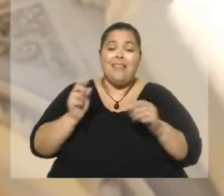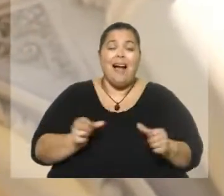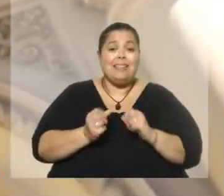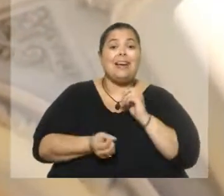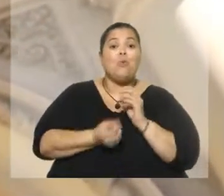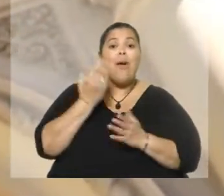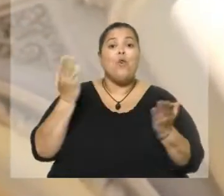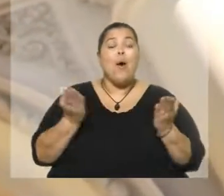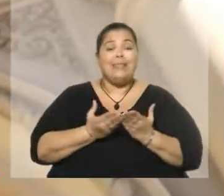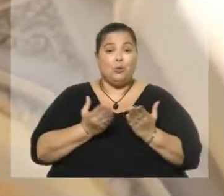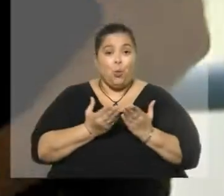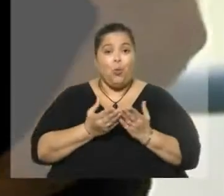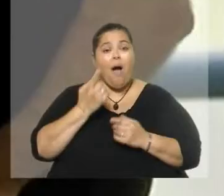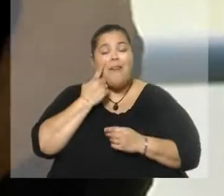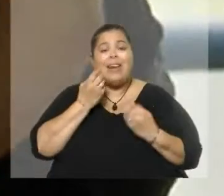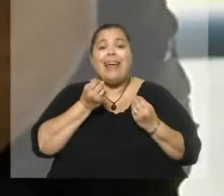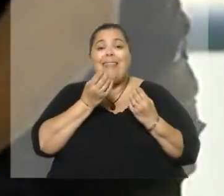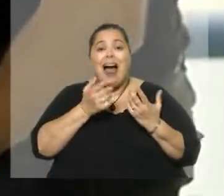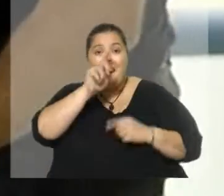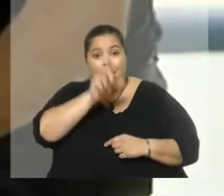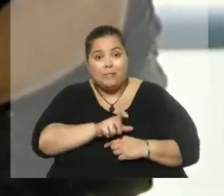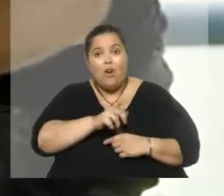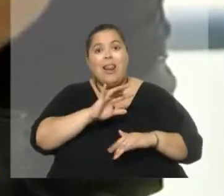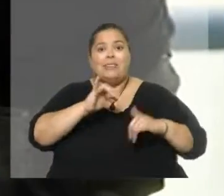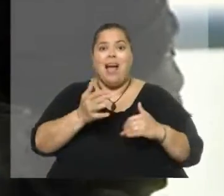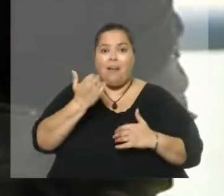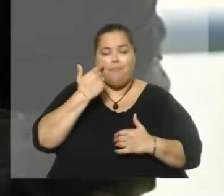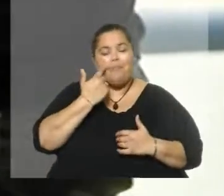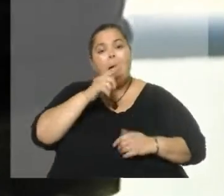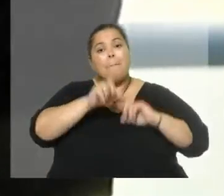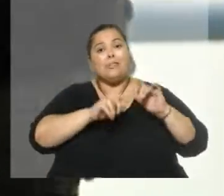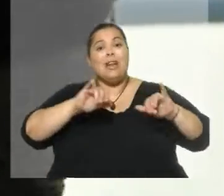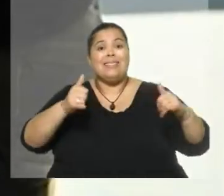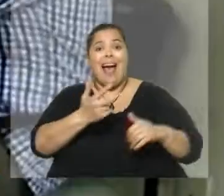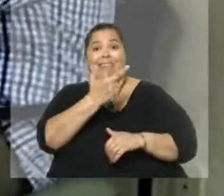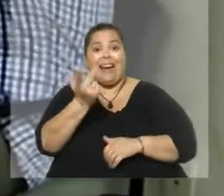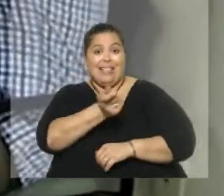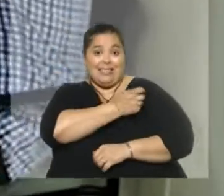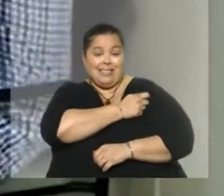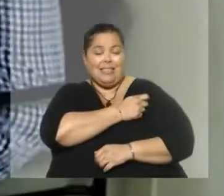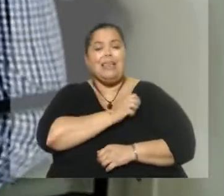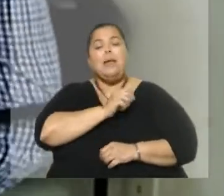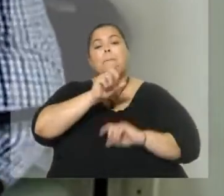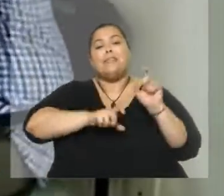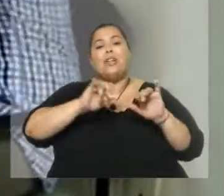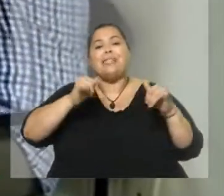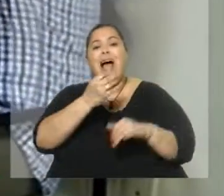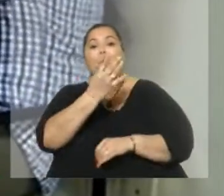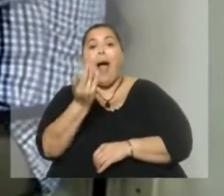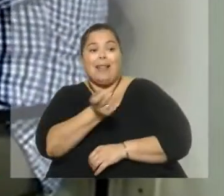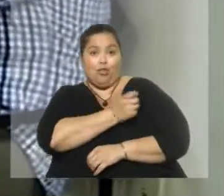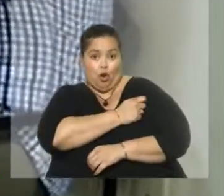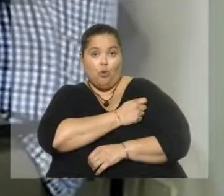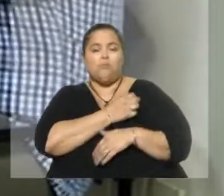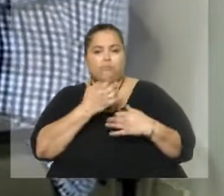anticuerpos anti-SARS-CoV-2. En esta oportunidad se estudiarán personas que han recibido tres dosis y personas que han recibido cuatro dosis